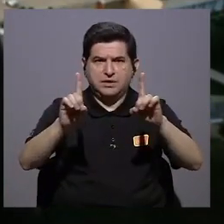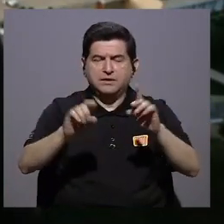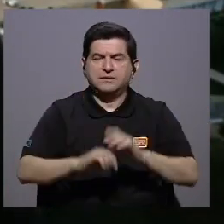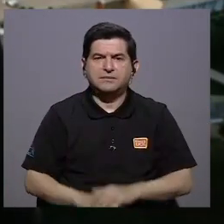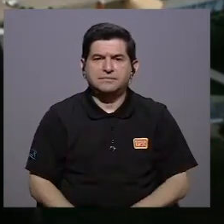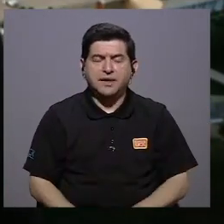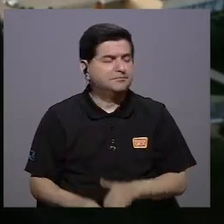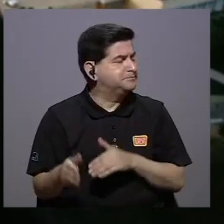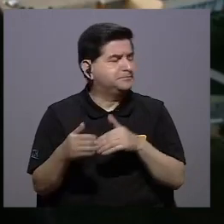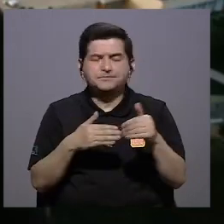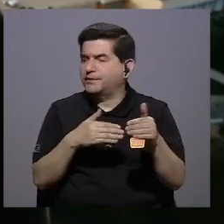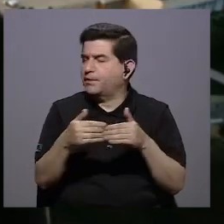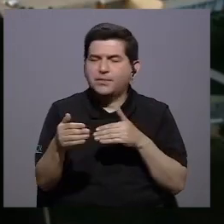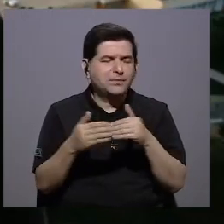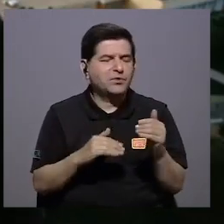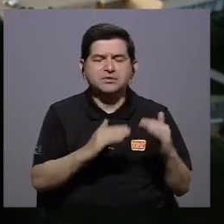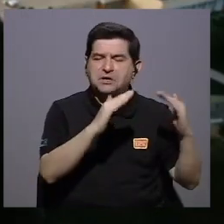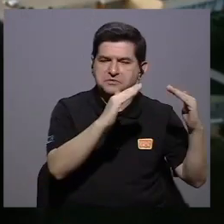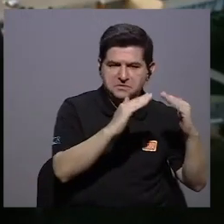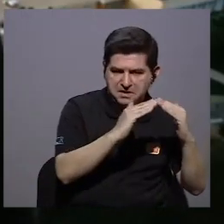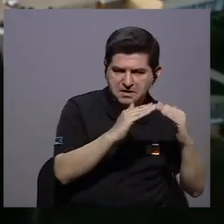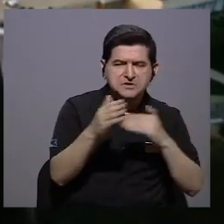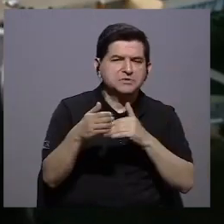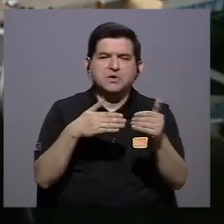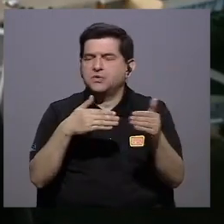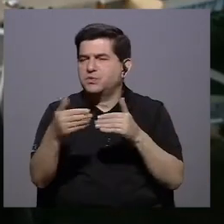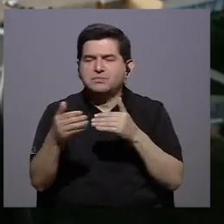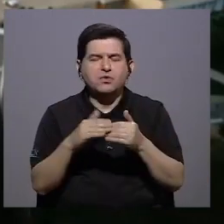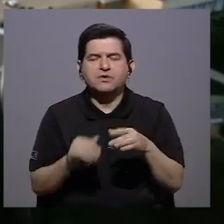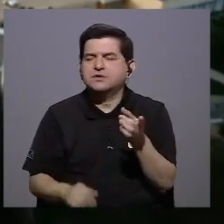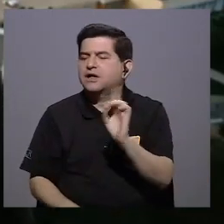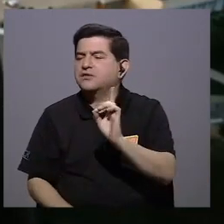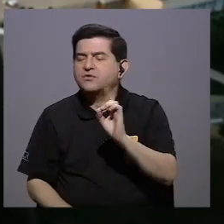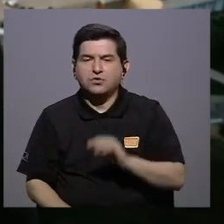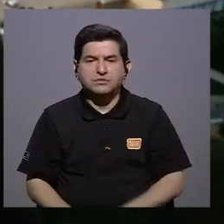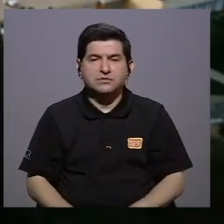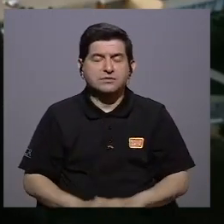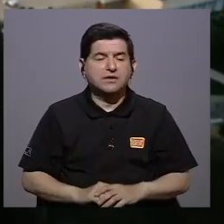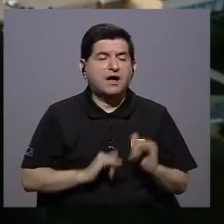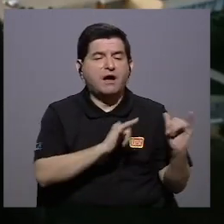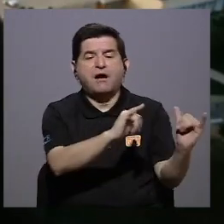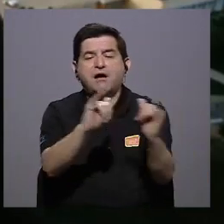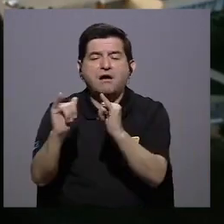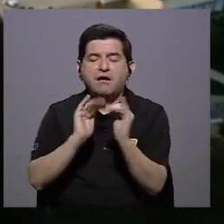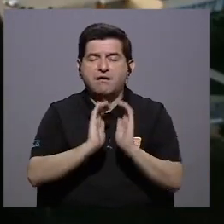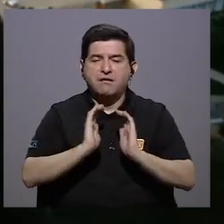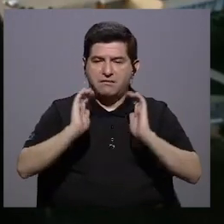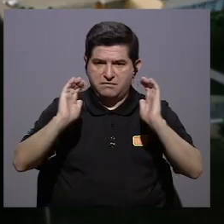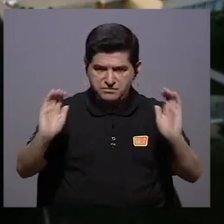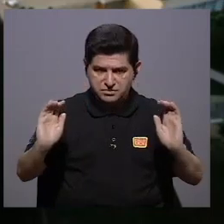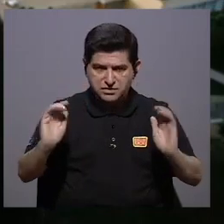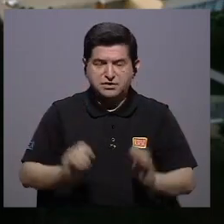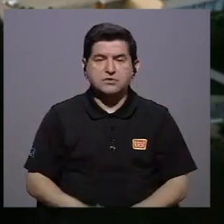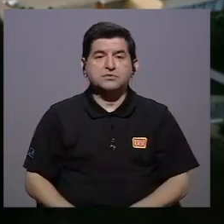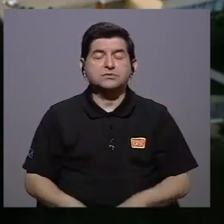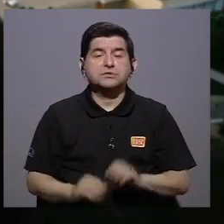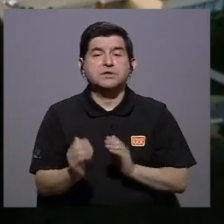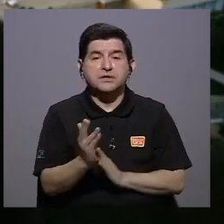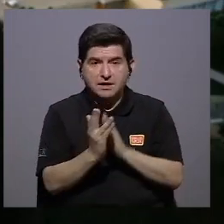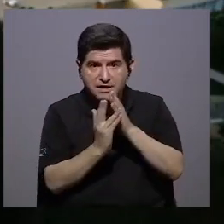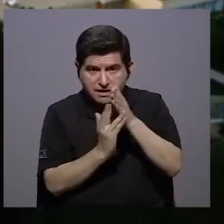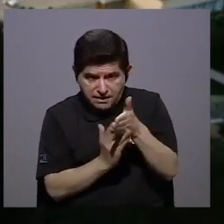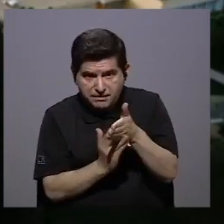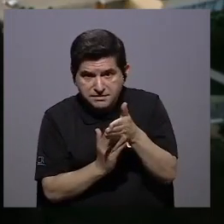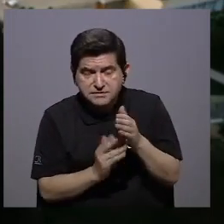que independientemente del hogar, independientemente de la procedencia, pues va a igualar a los chicos y va a conseguir